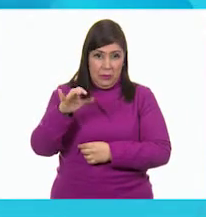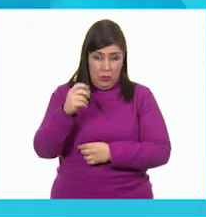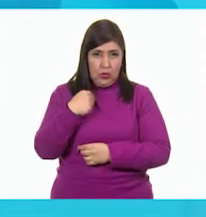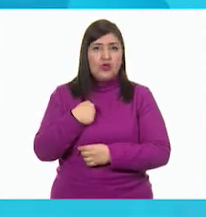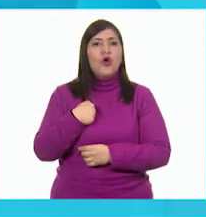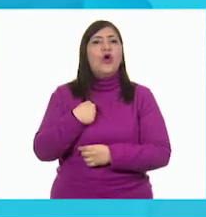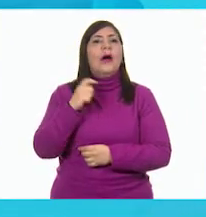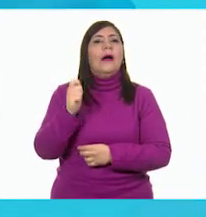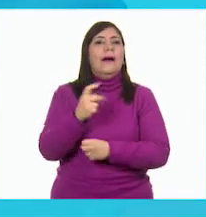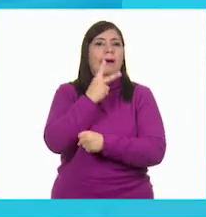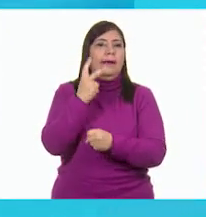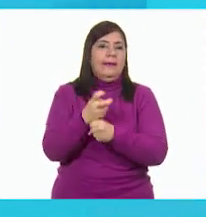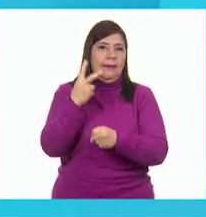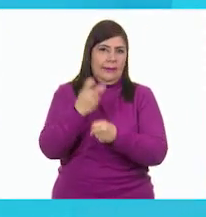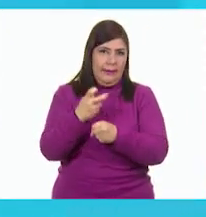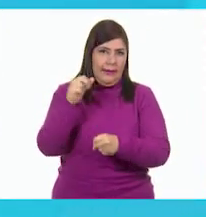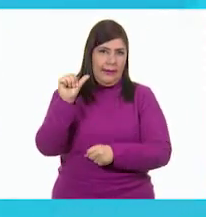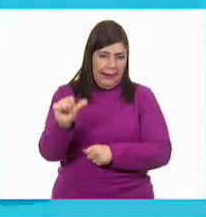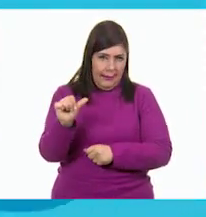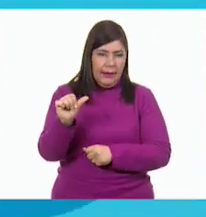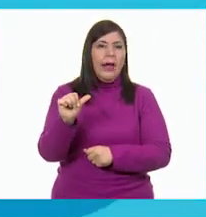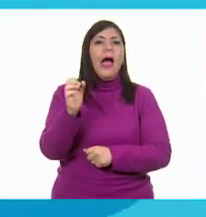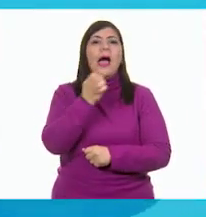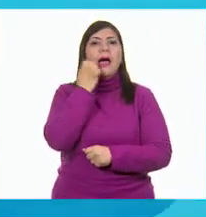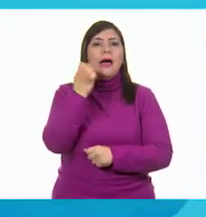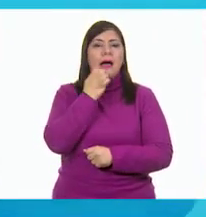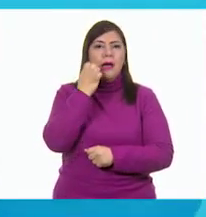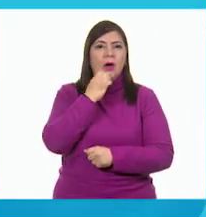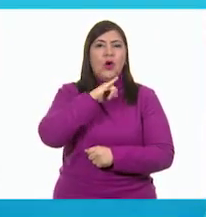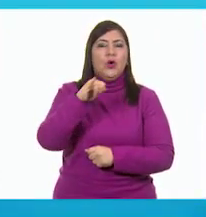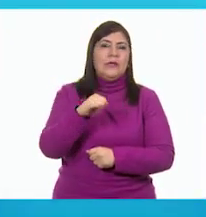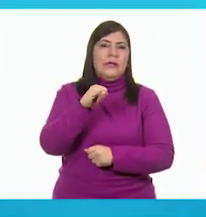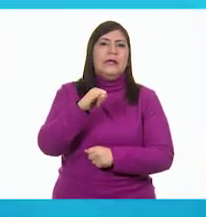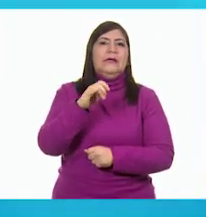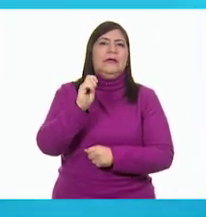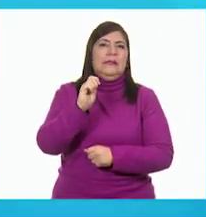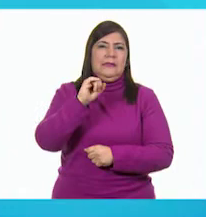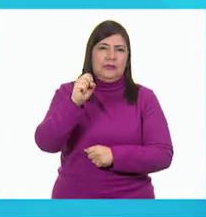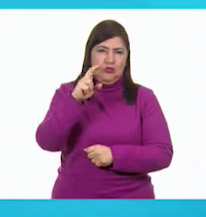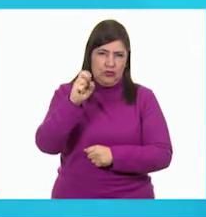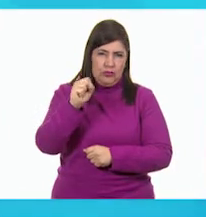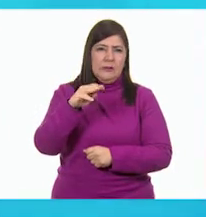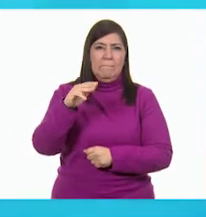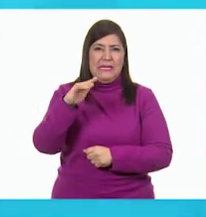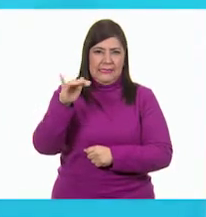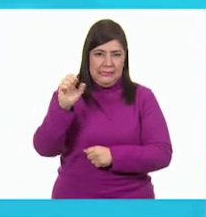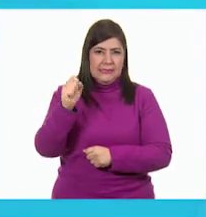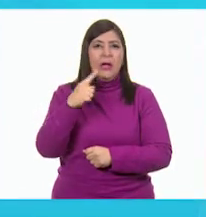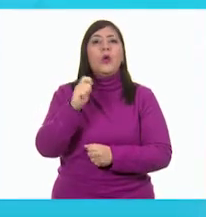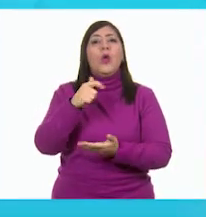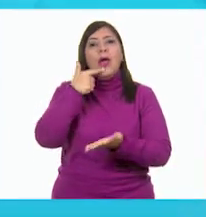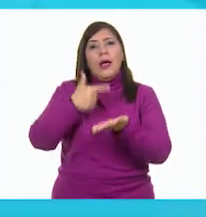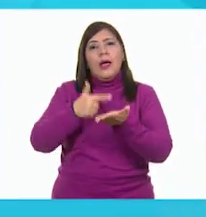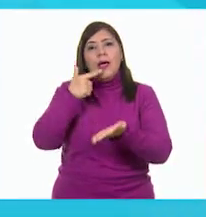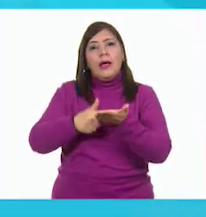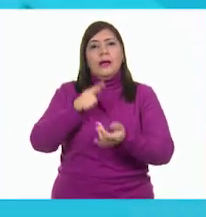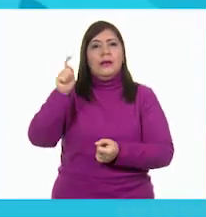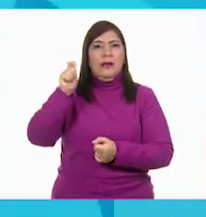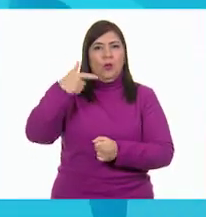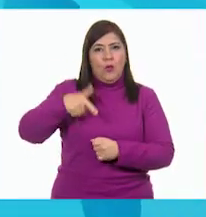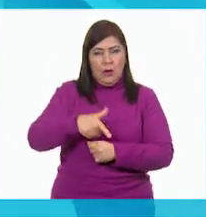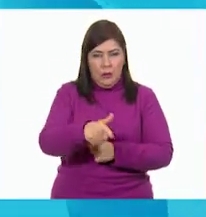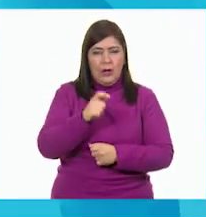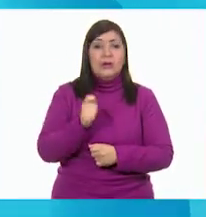Voy en el grado de segundo A en la Escuela J. Jesús Macías Garma de Celaya, Guanajuato.